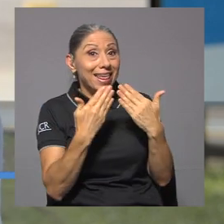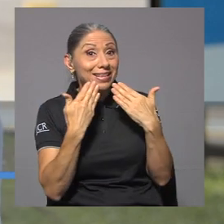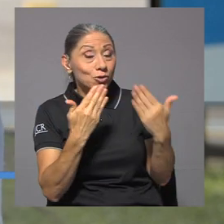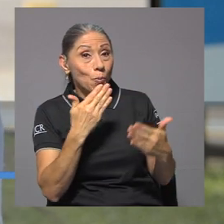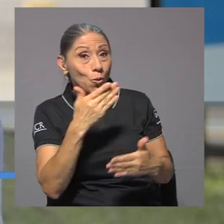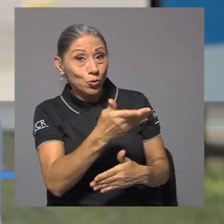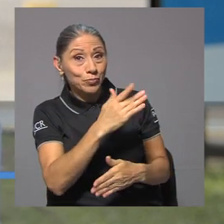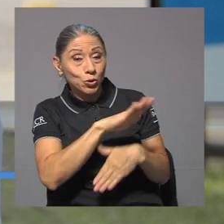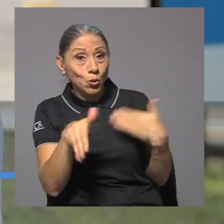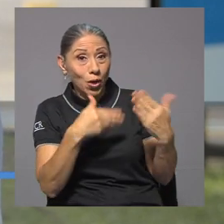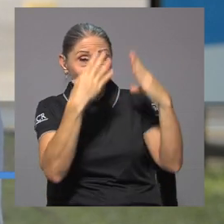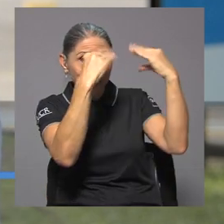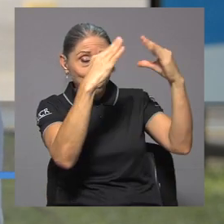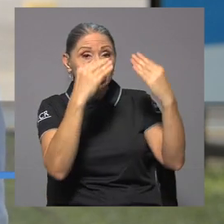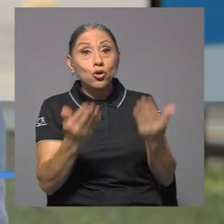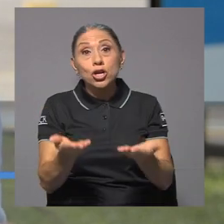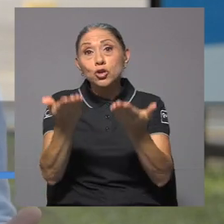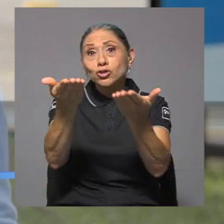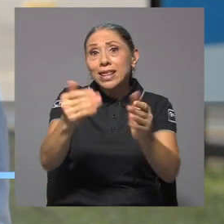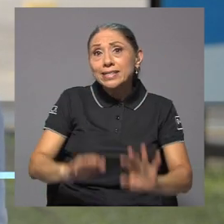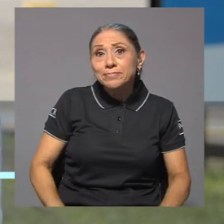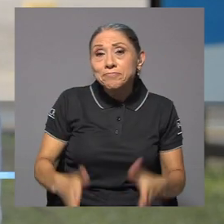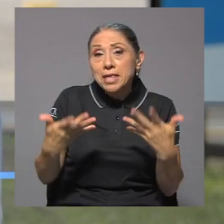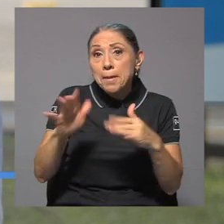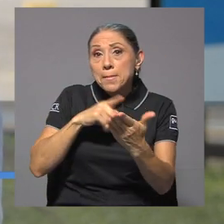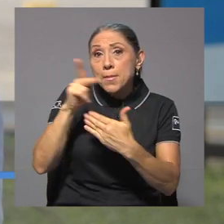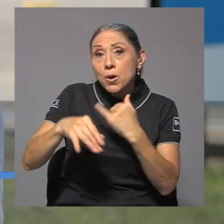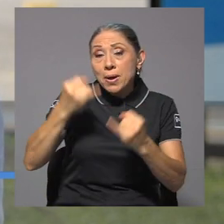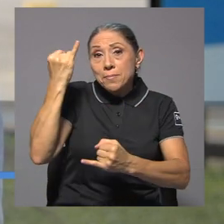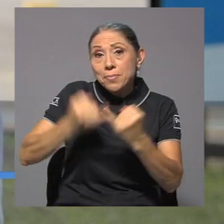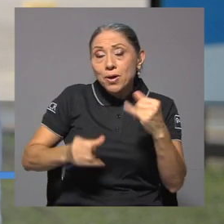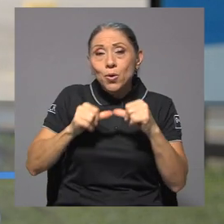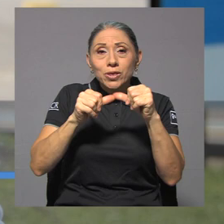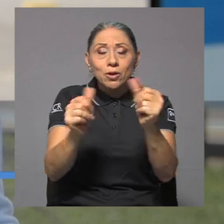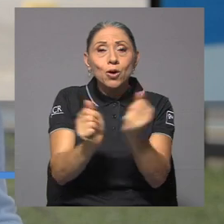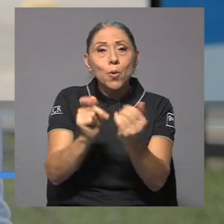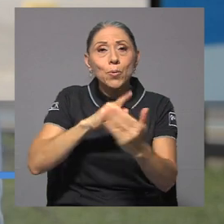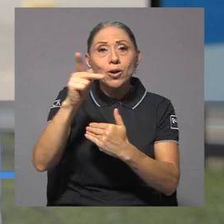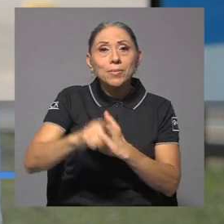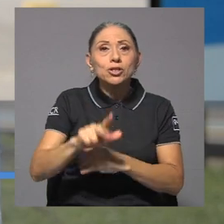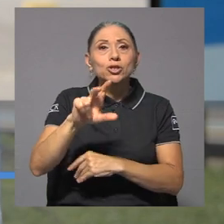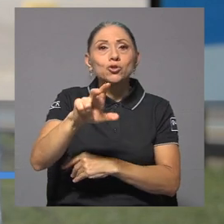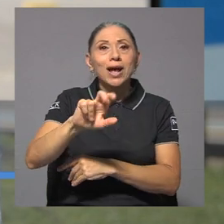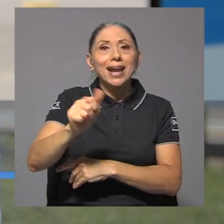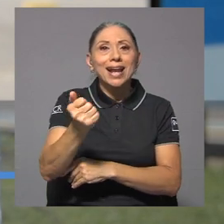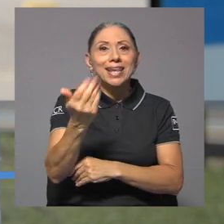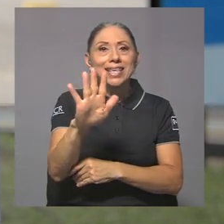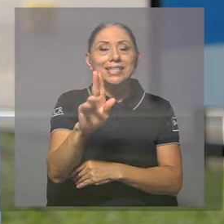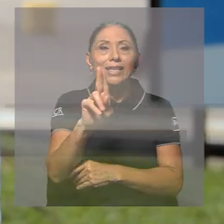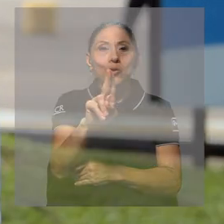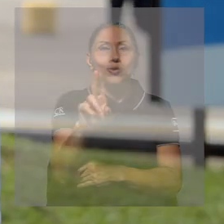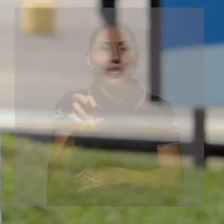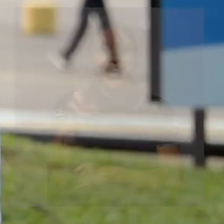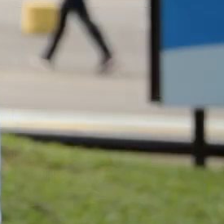esta información que nos acabas de dar y a ustedes, bueno, llegamos al final de nuestro programa, los dejamos con la programación de su canal 15, UCR.